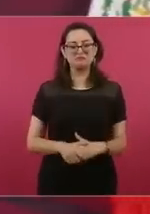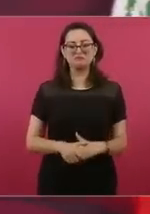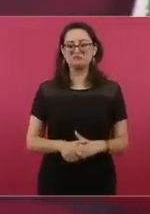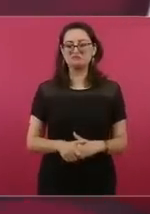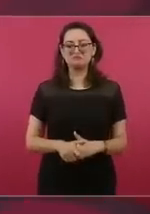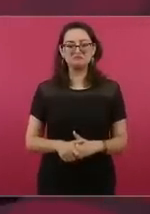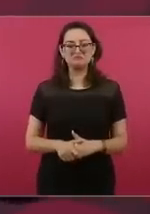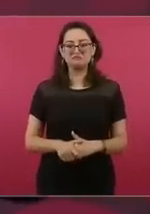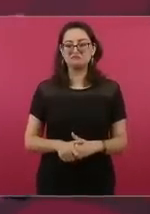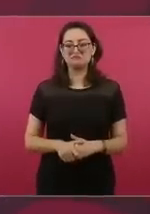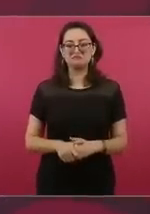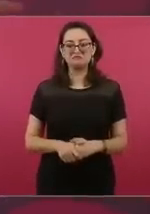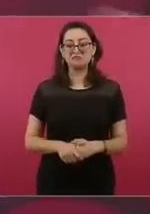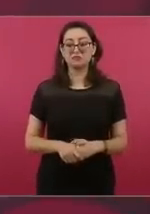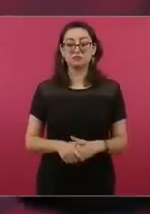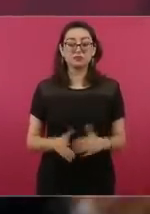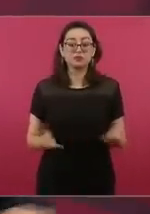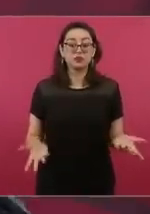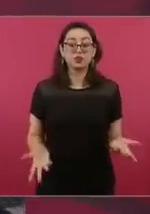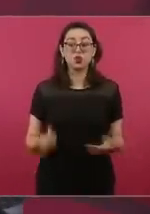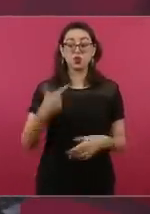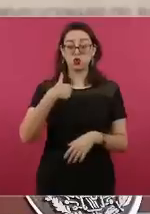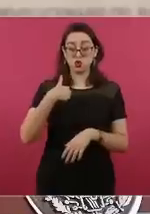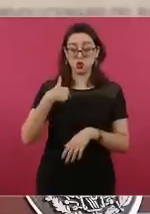no vamos a perseguir